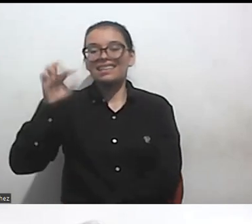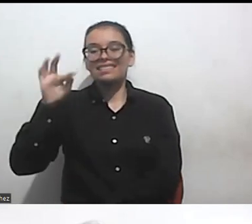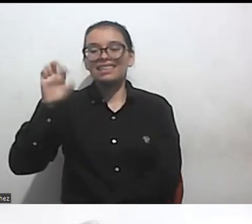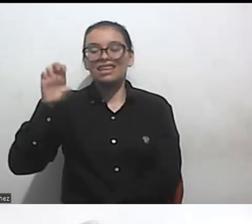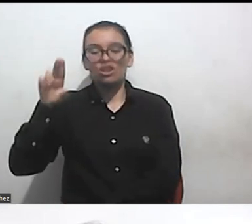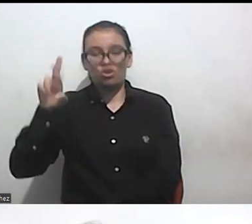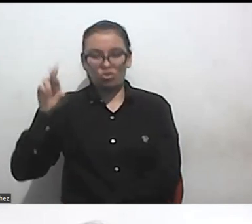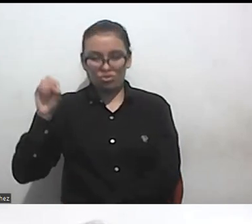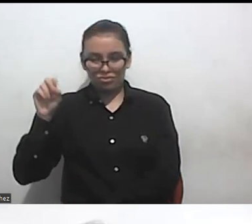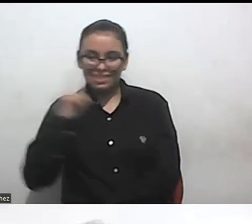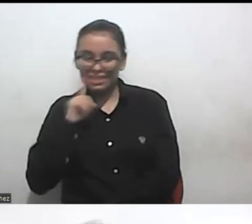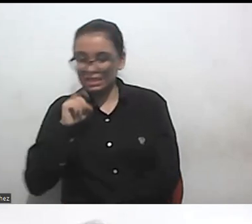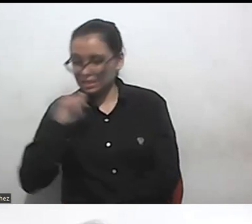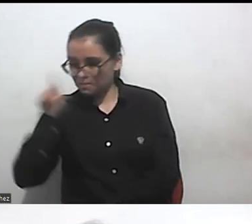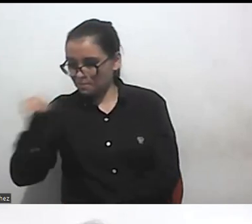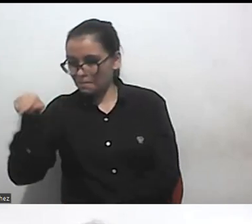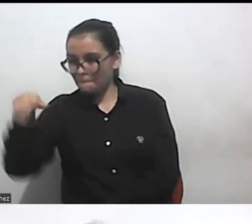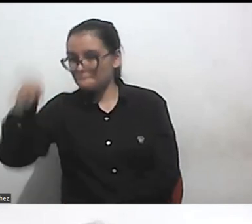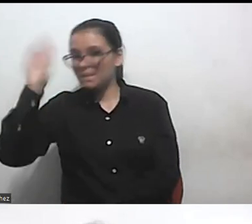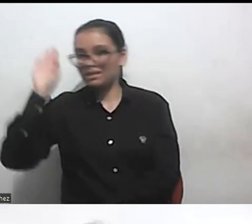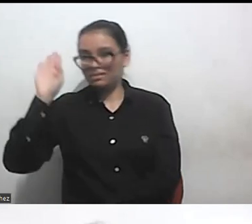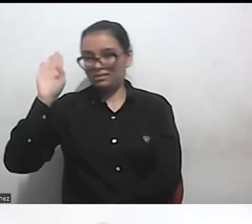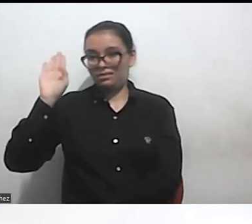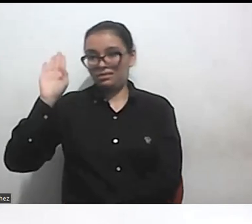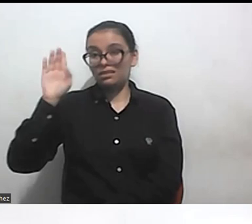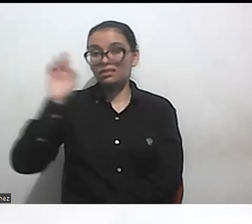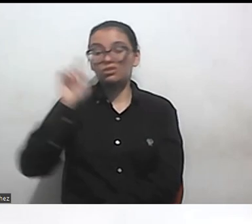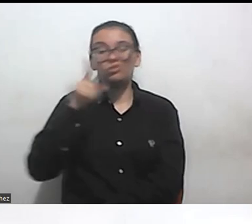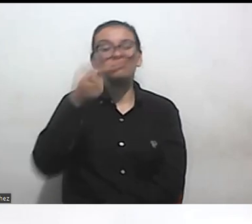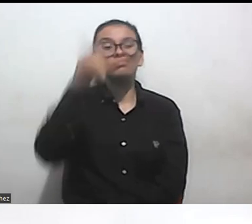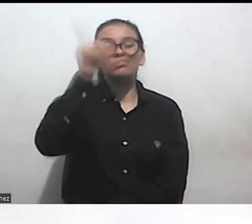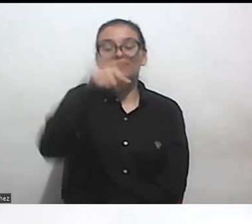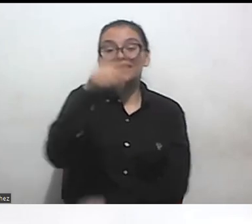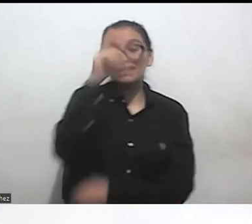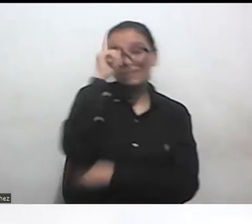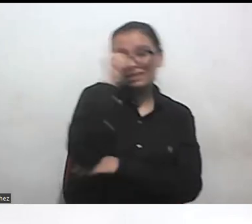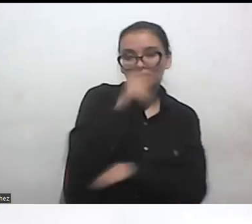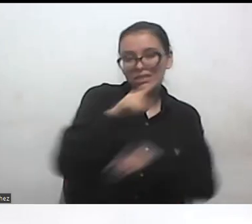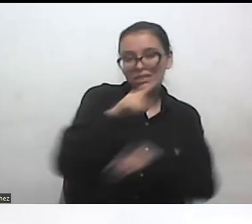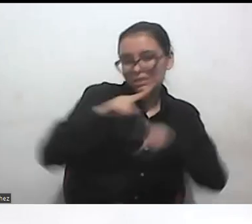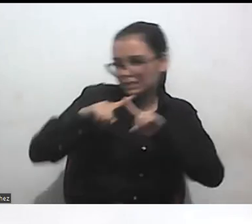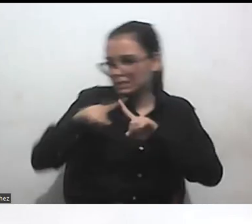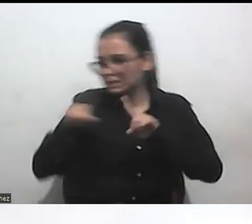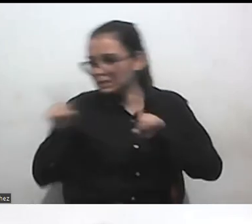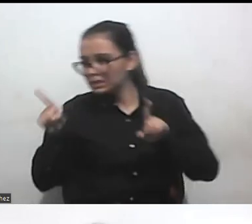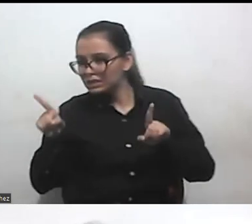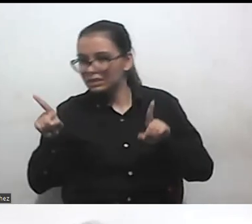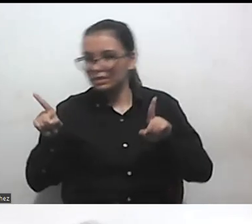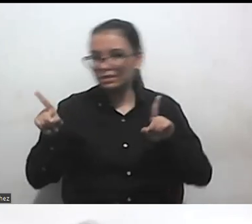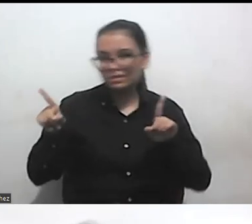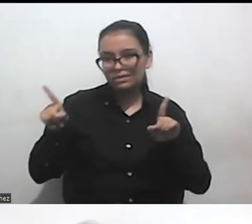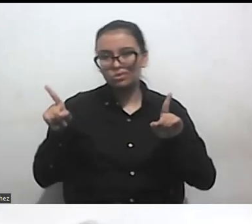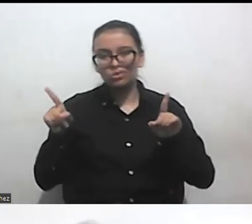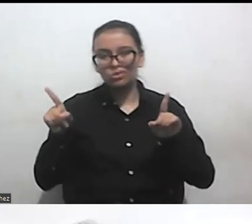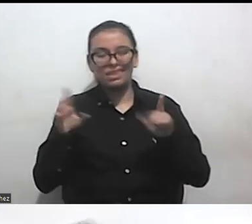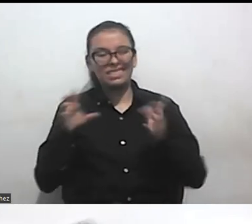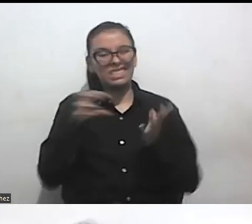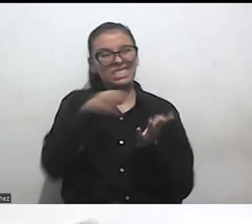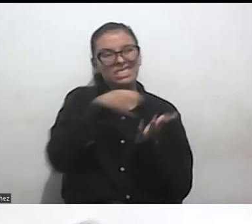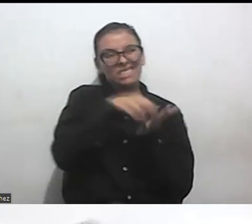discapacidad tiene como una trayectoria un poco diferente es muy androcentrista y